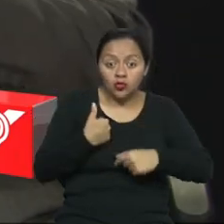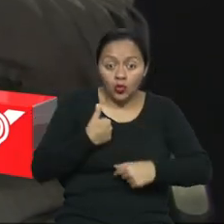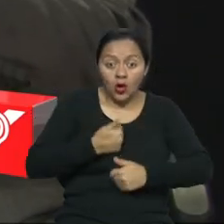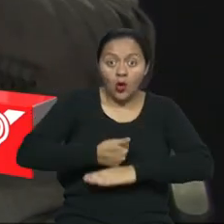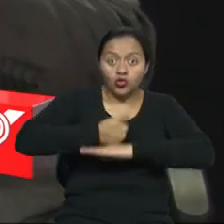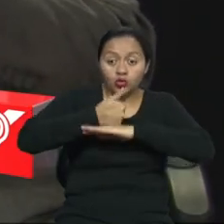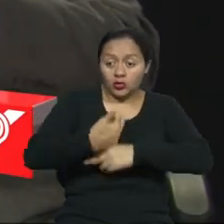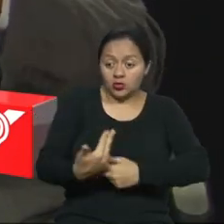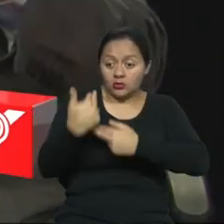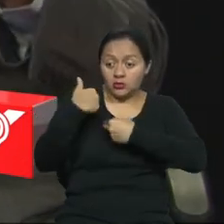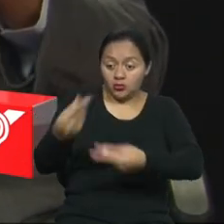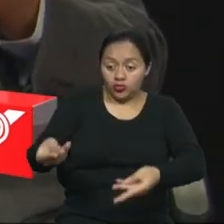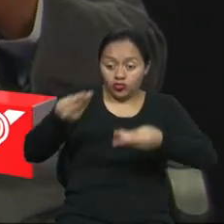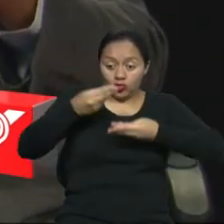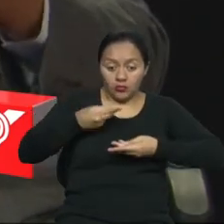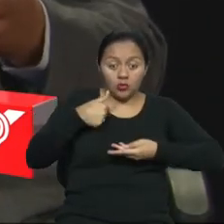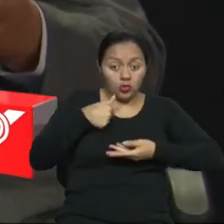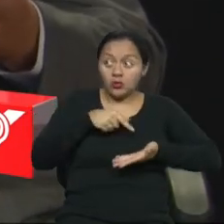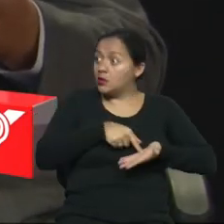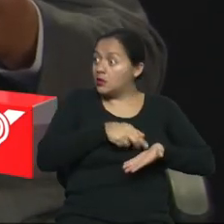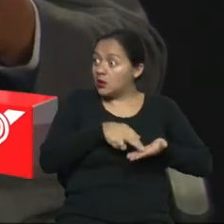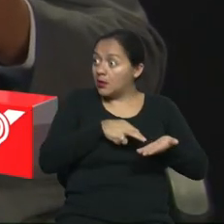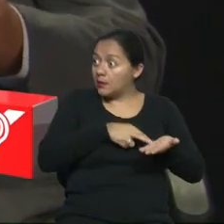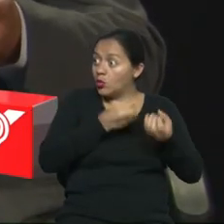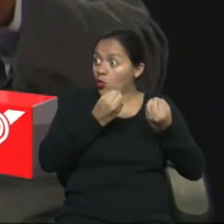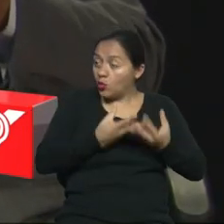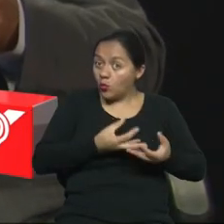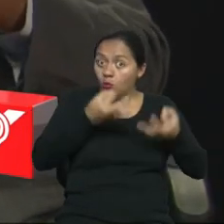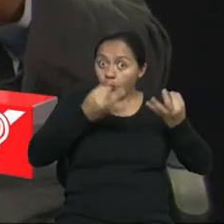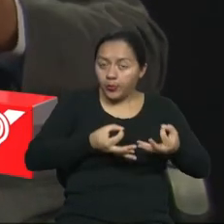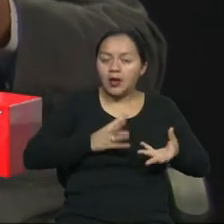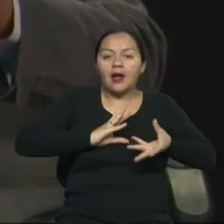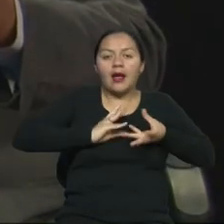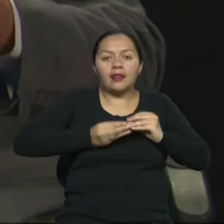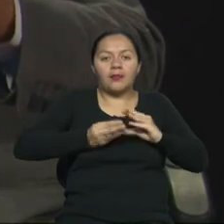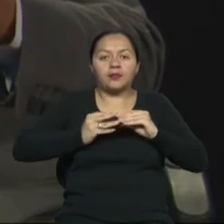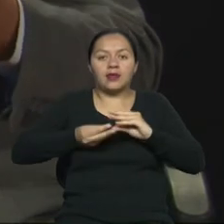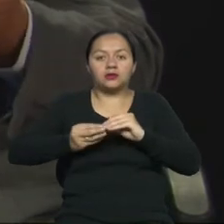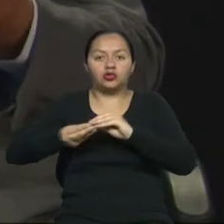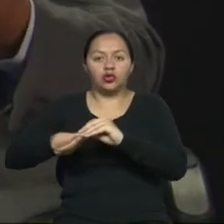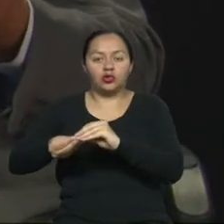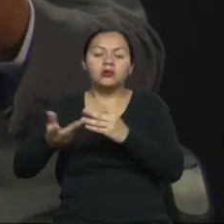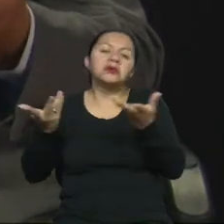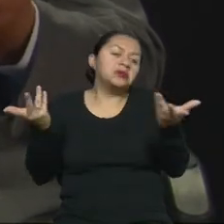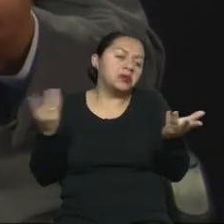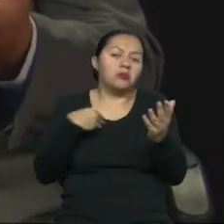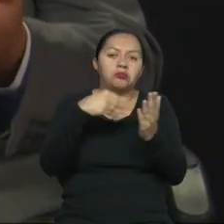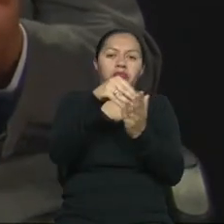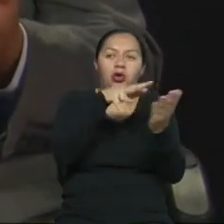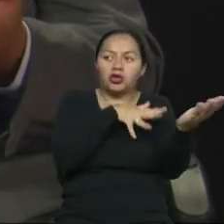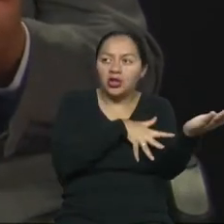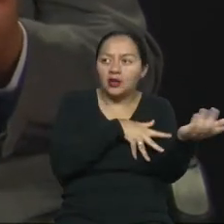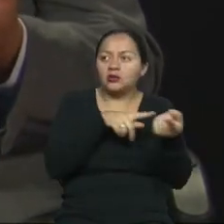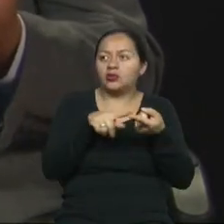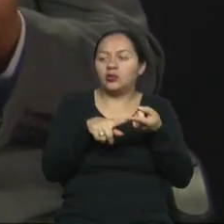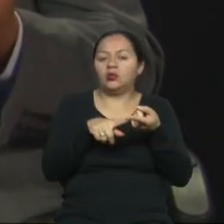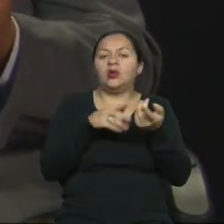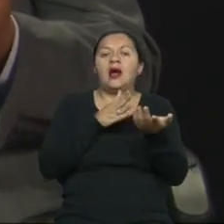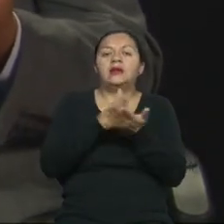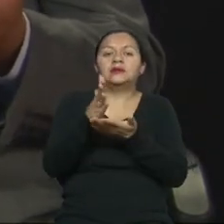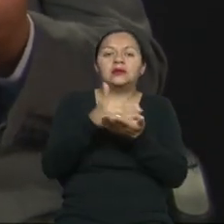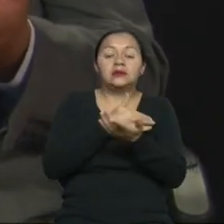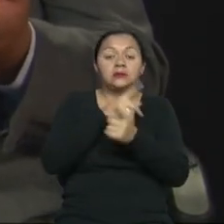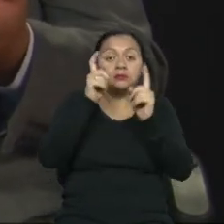Por eso hablaba de que en diversos lugares de nuestro país pueden hacer uso de proyectos que van a ser totalmente accesibles